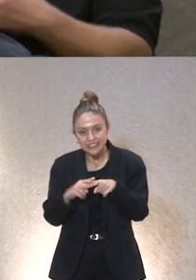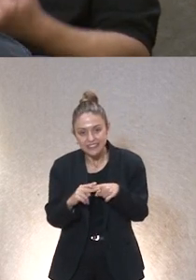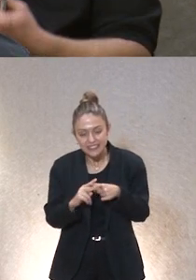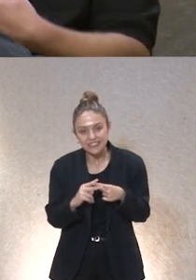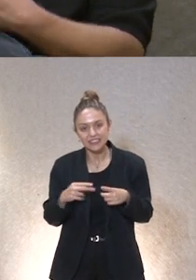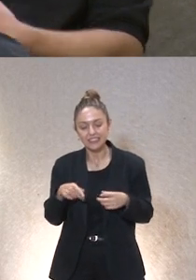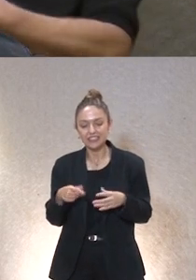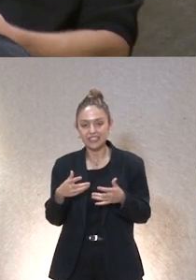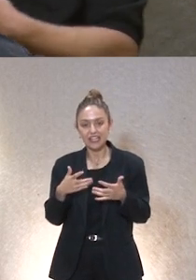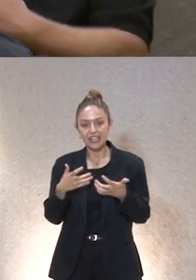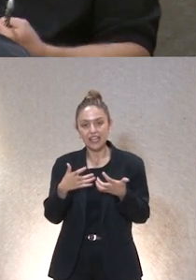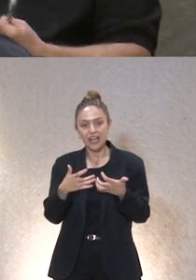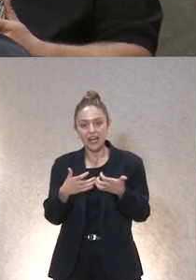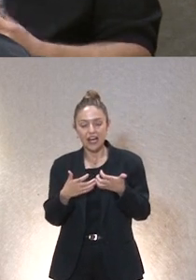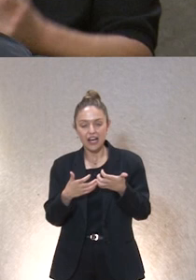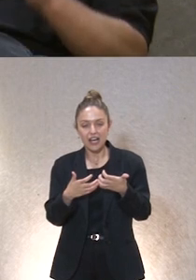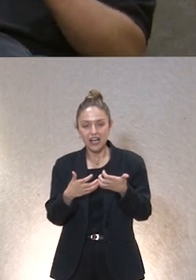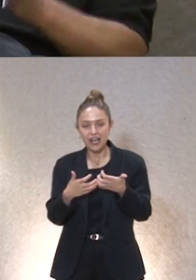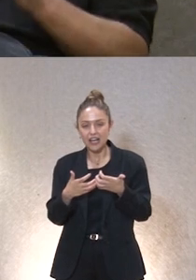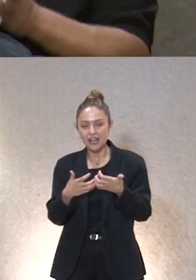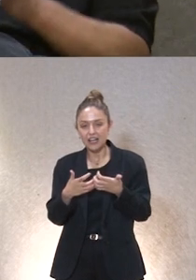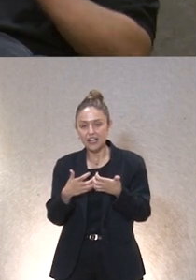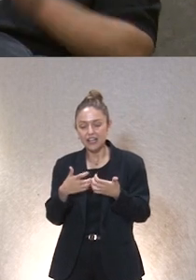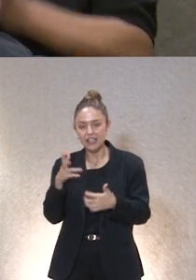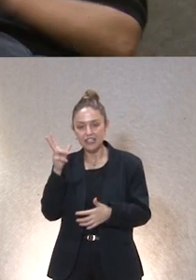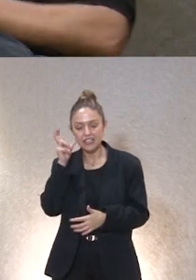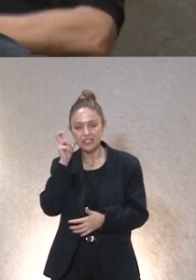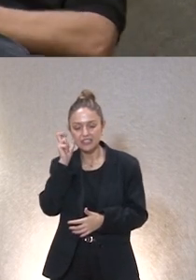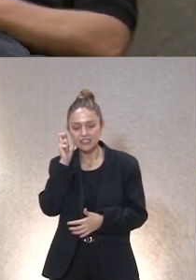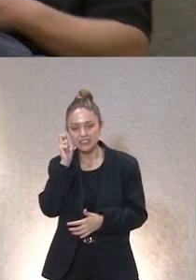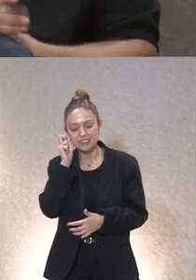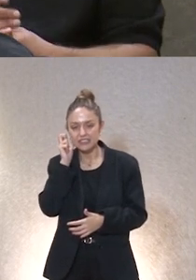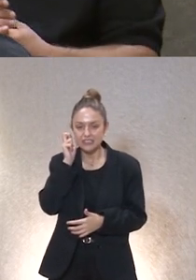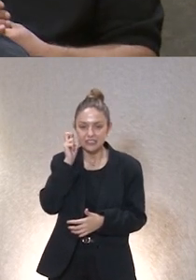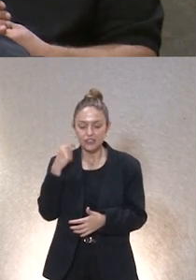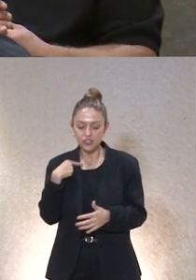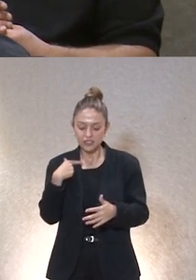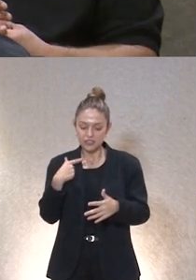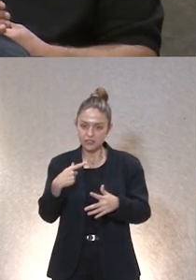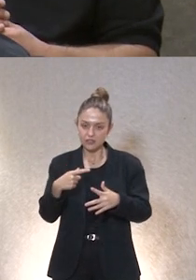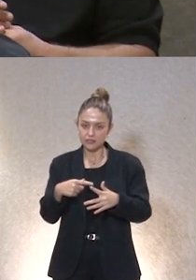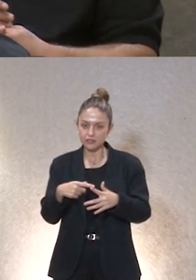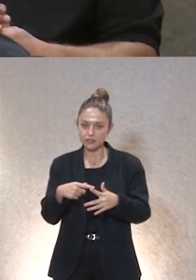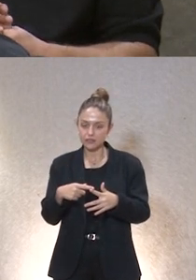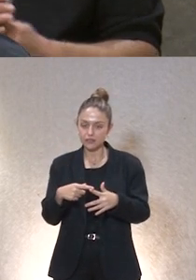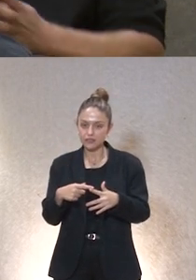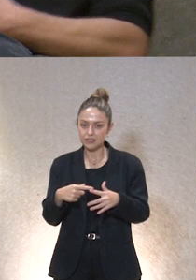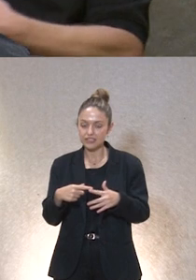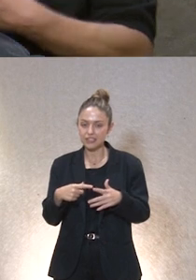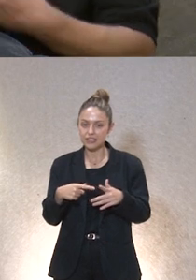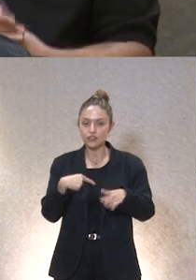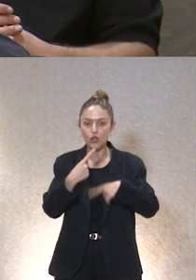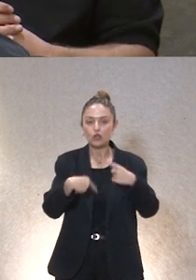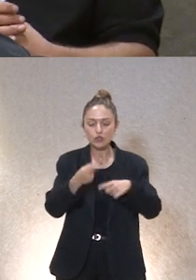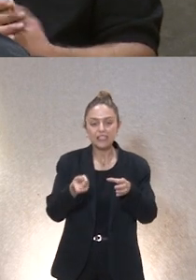aseo en la ducha también dándole participación en ese ratito que ocurría todos los días ¿no? de su vida pues ya